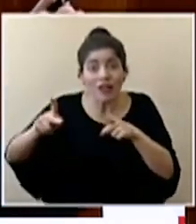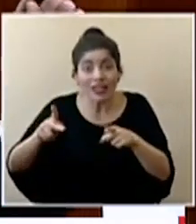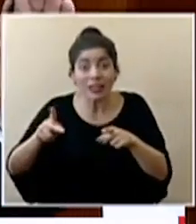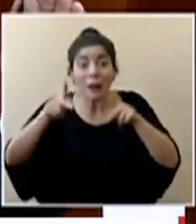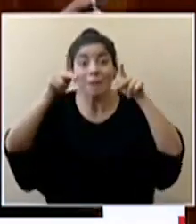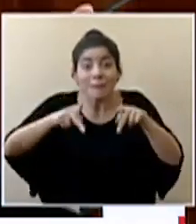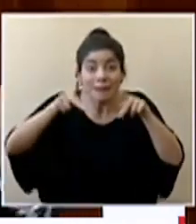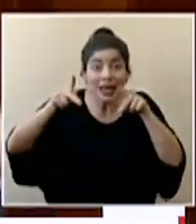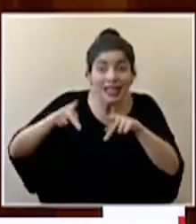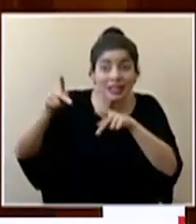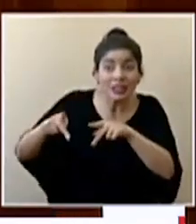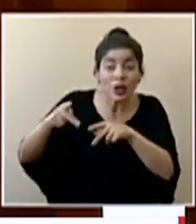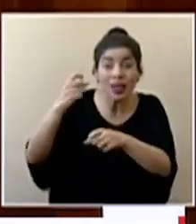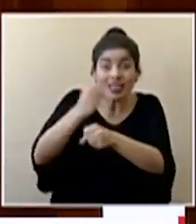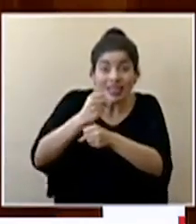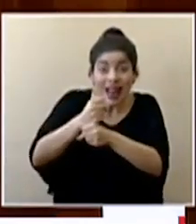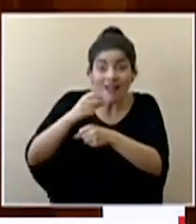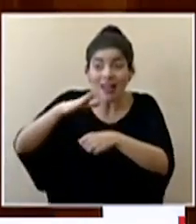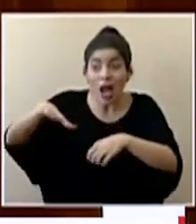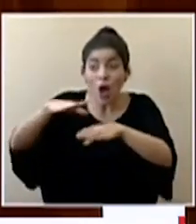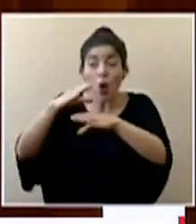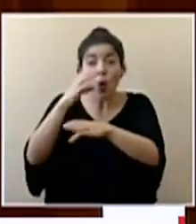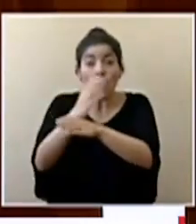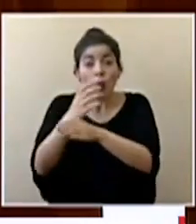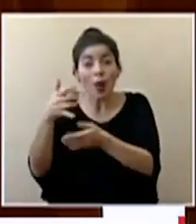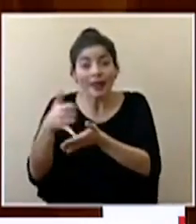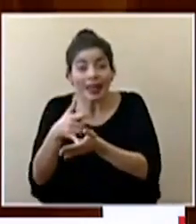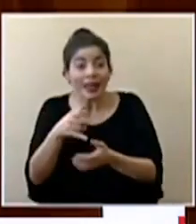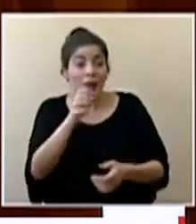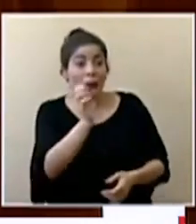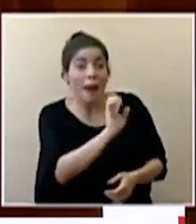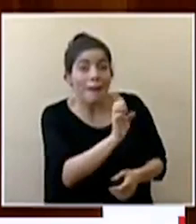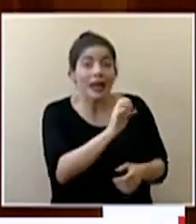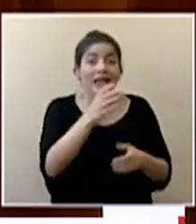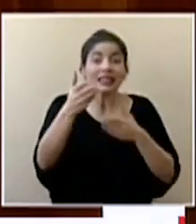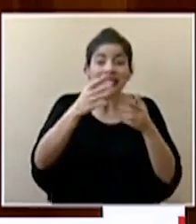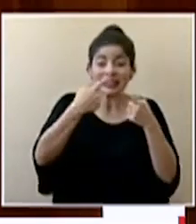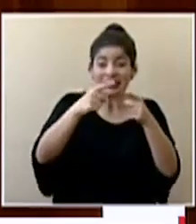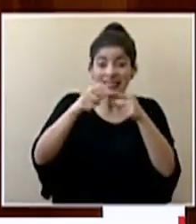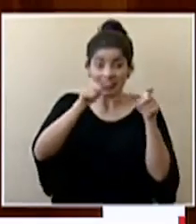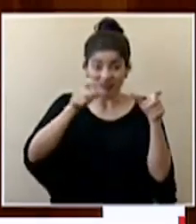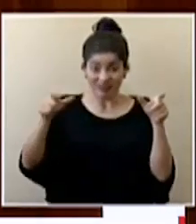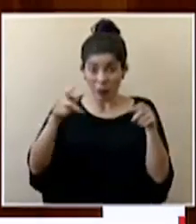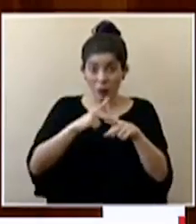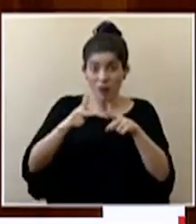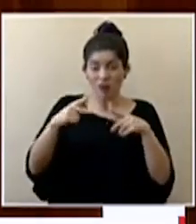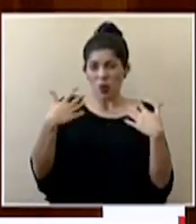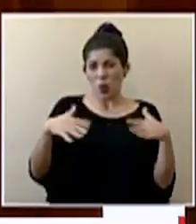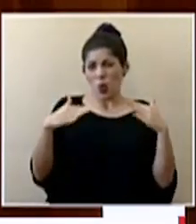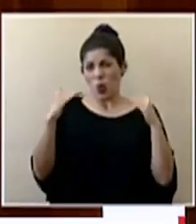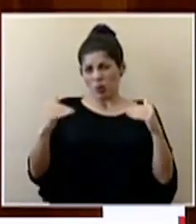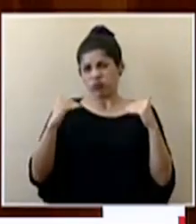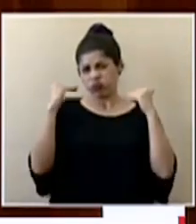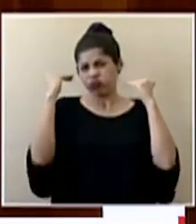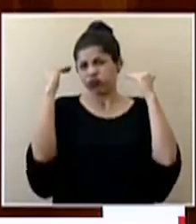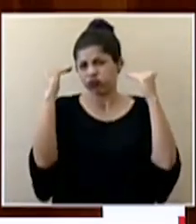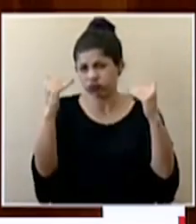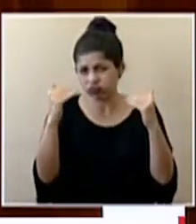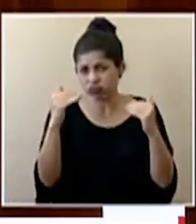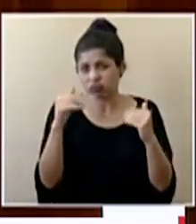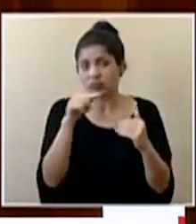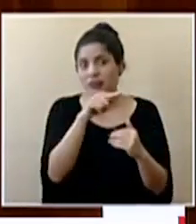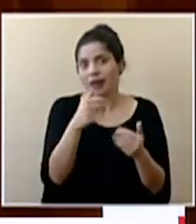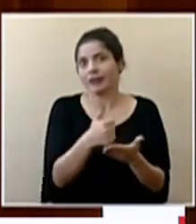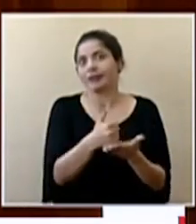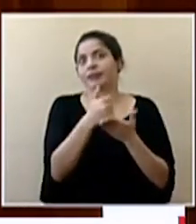las personas que están en las unidades de cuidados intensivos en emergencias en los diferentes servicios es muy alto y eso también